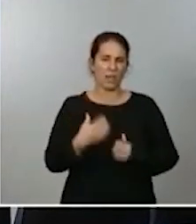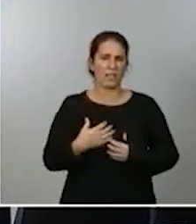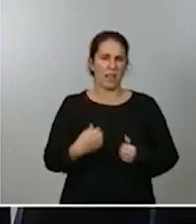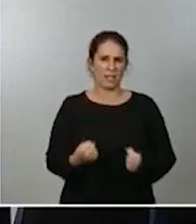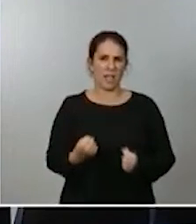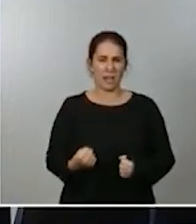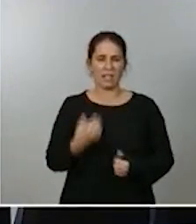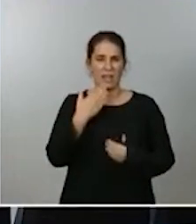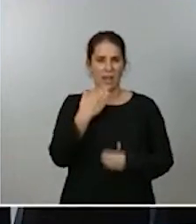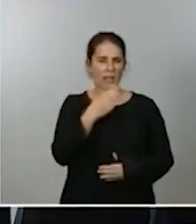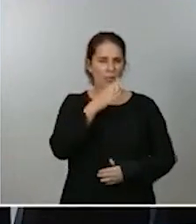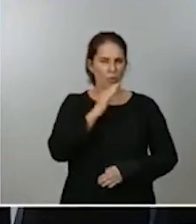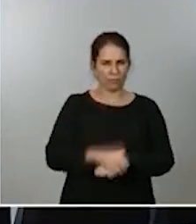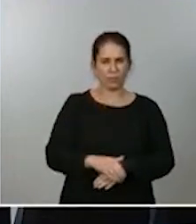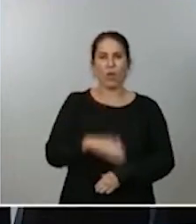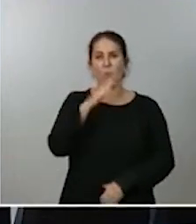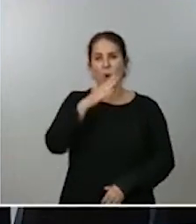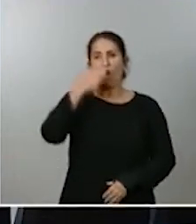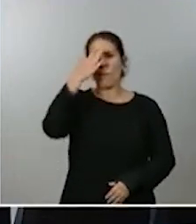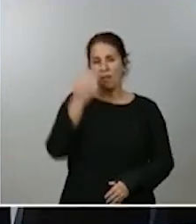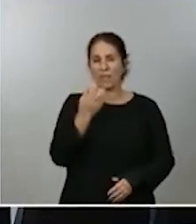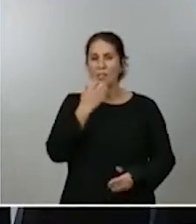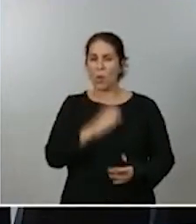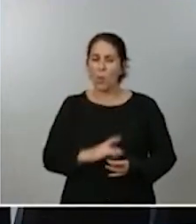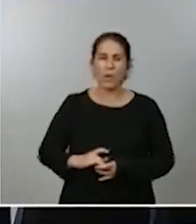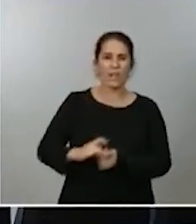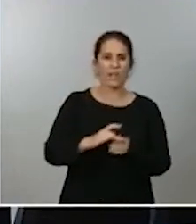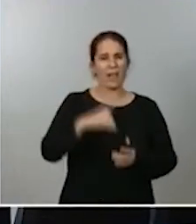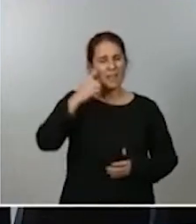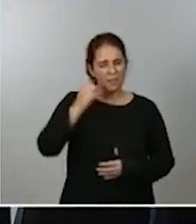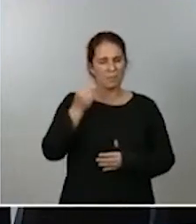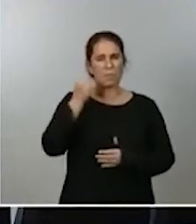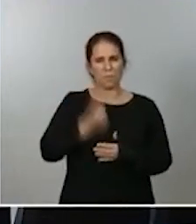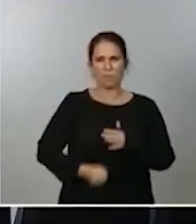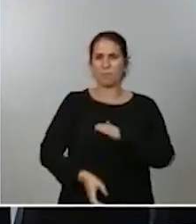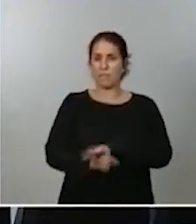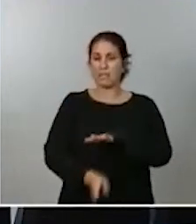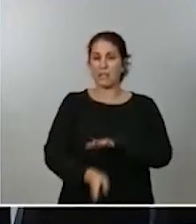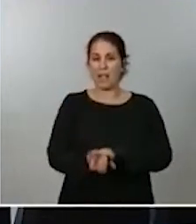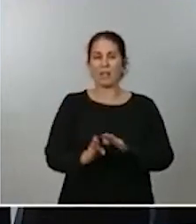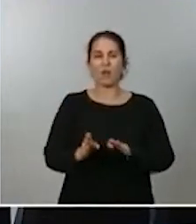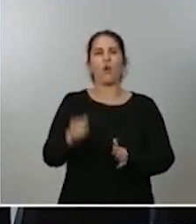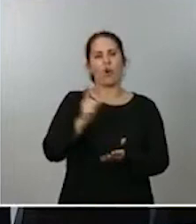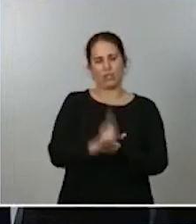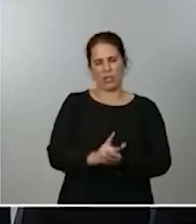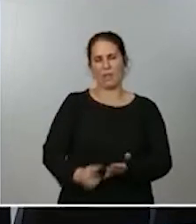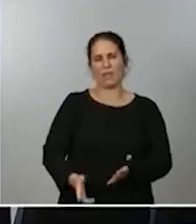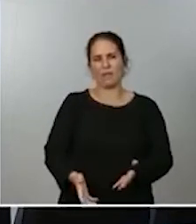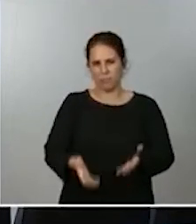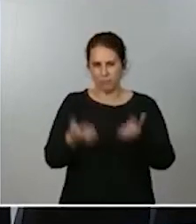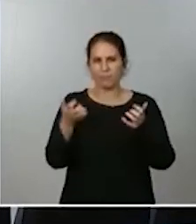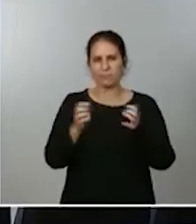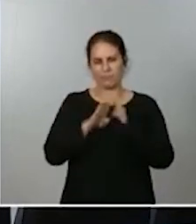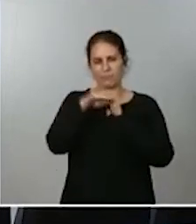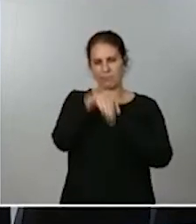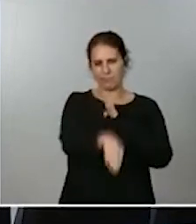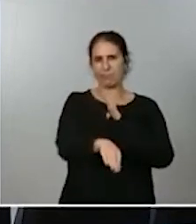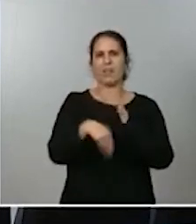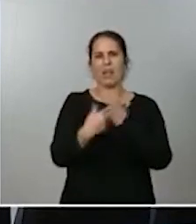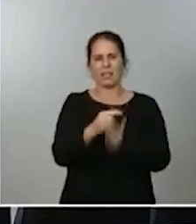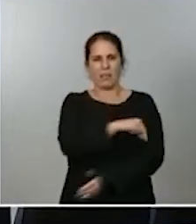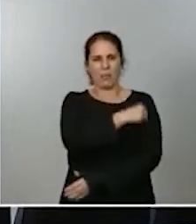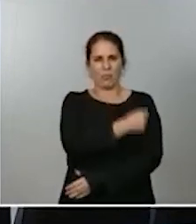convencidos que desde la unidad y la perseverancia una vez más conseguiremos doblegar la curva hasta el tratamiento definitivo